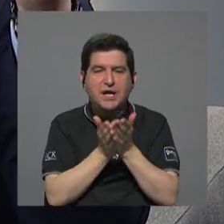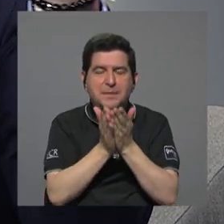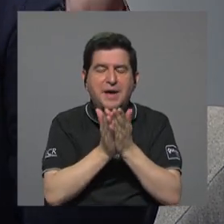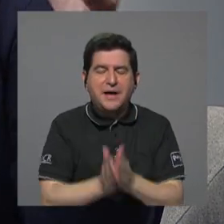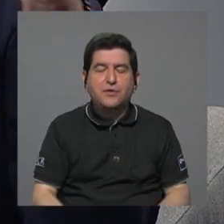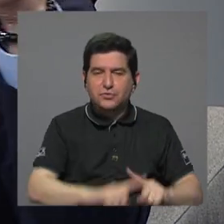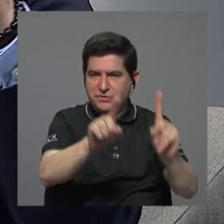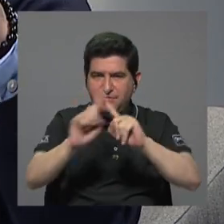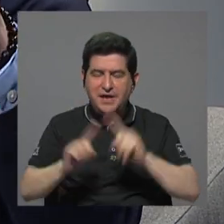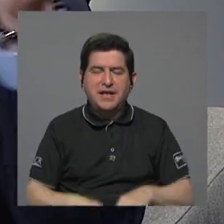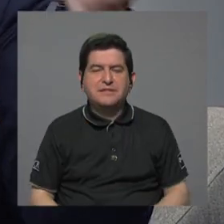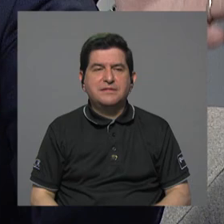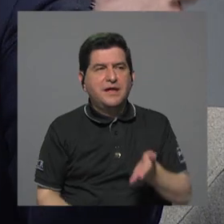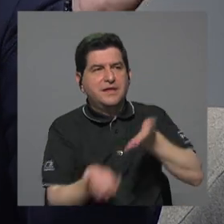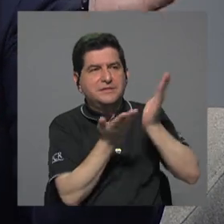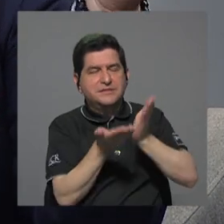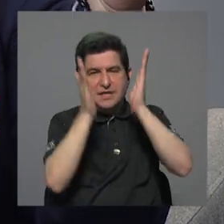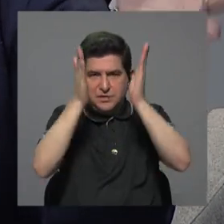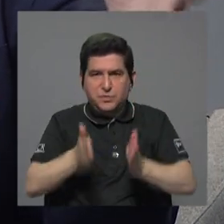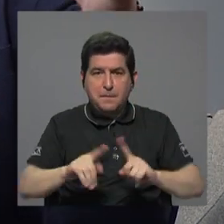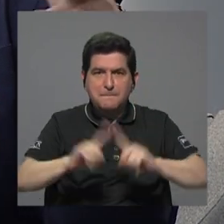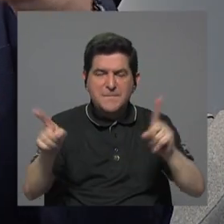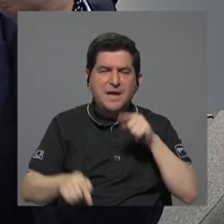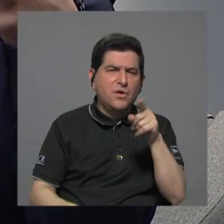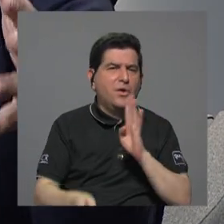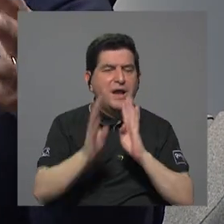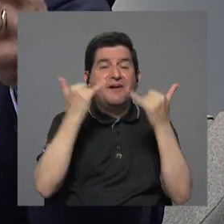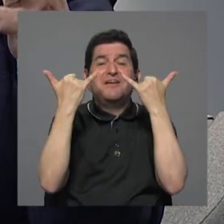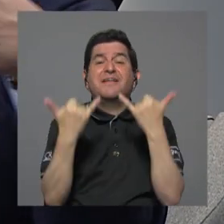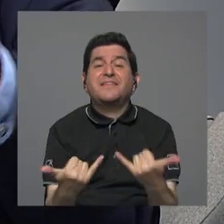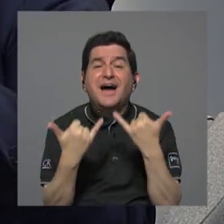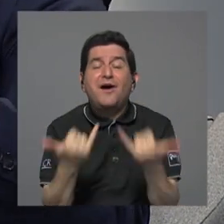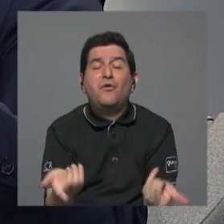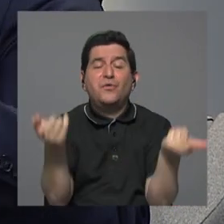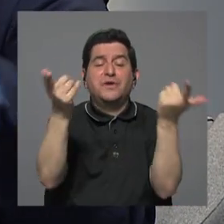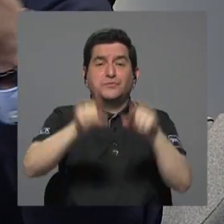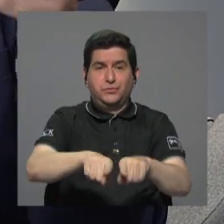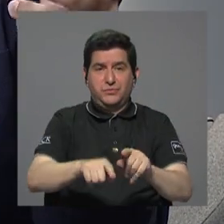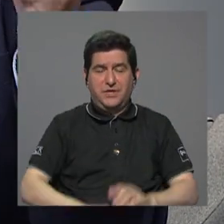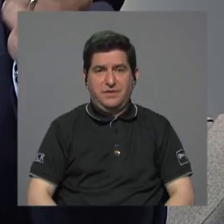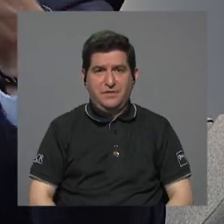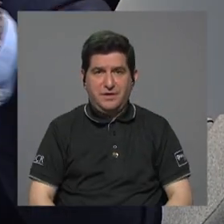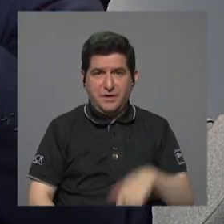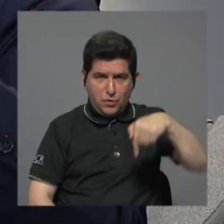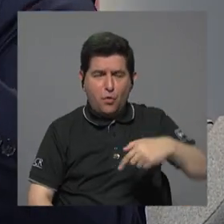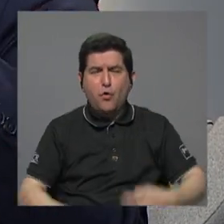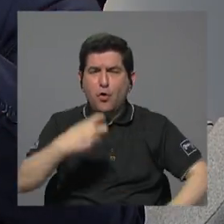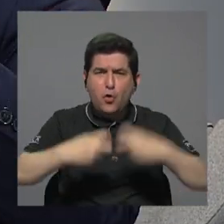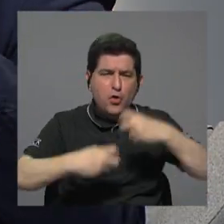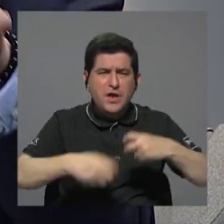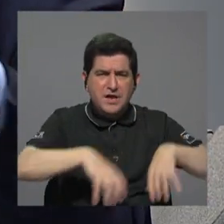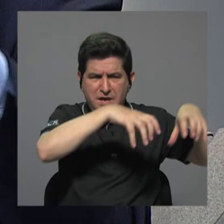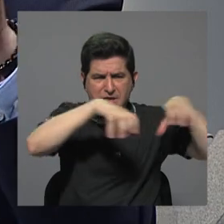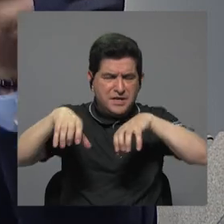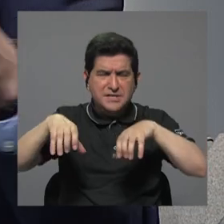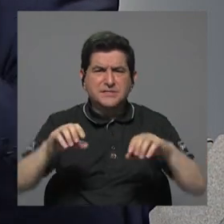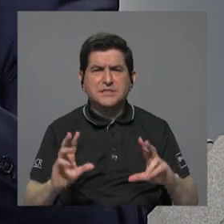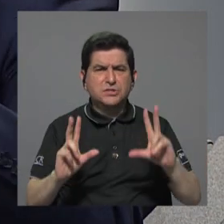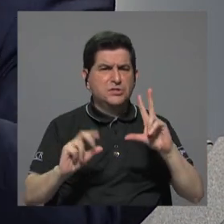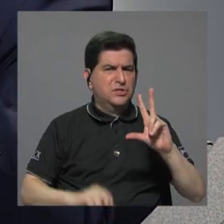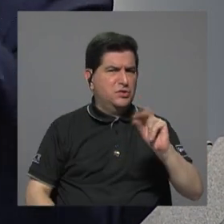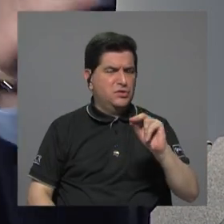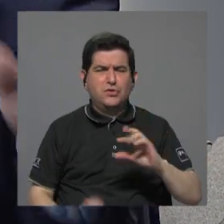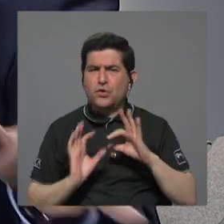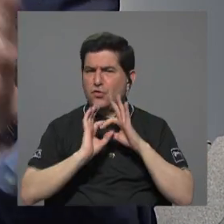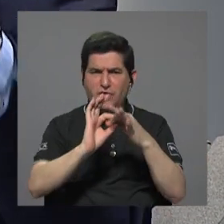hoy los exportadores pero don David está tal vez hablando de la actualidad de lo que está pasando hoy hoy hay una crisis de contenedores que nada tiene que ver con la concesión